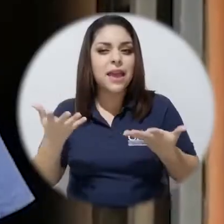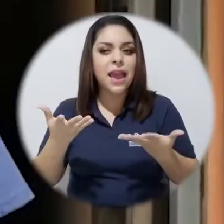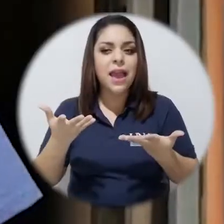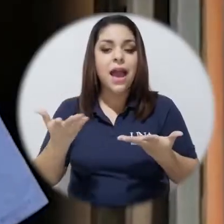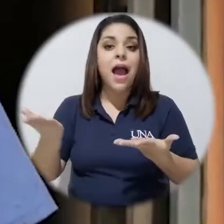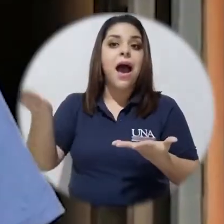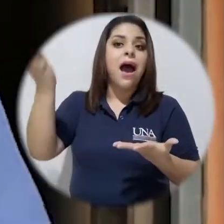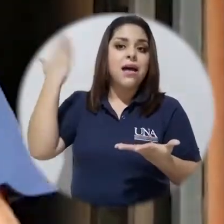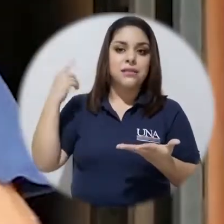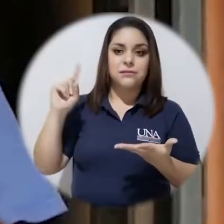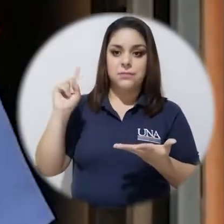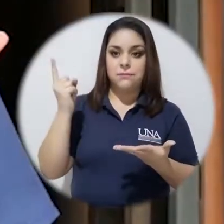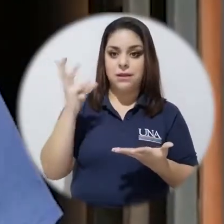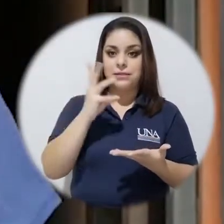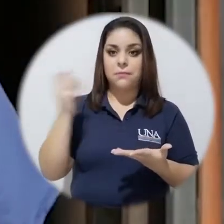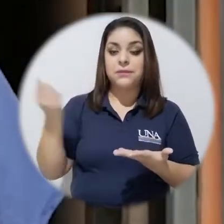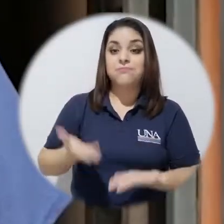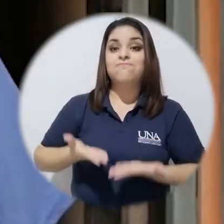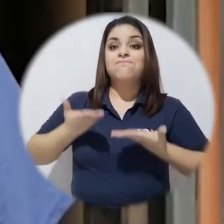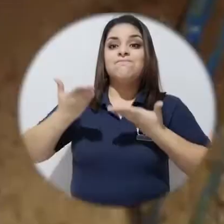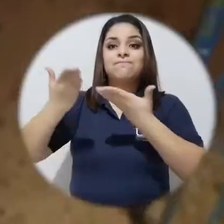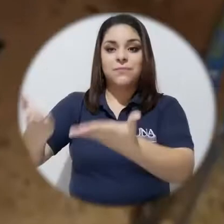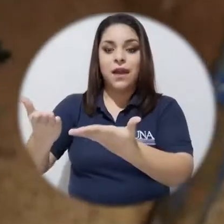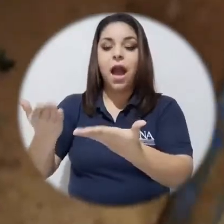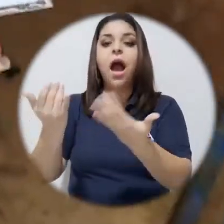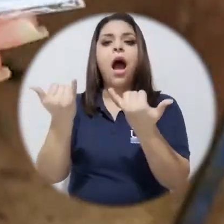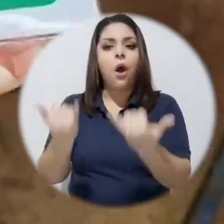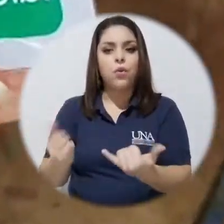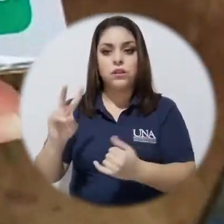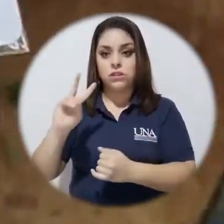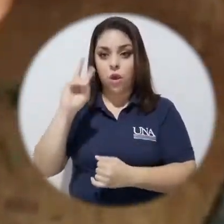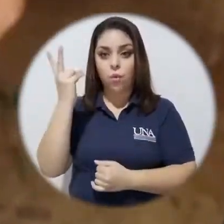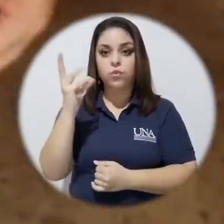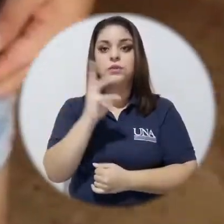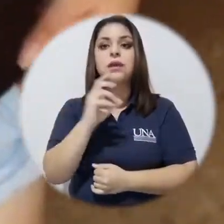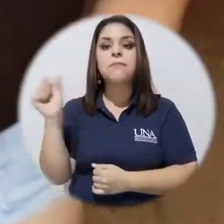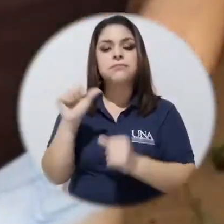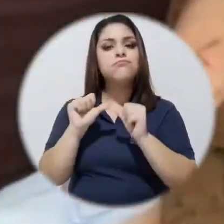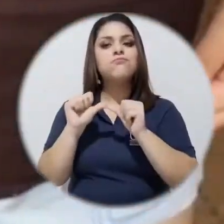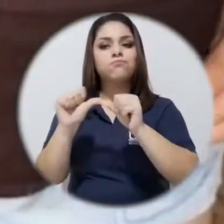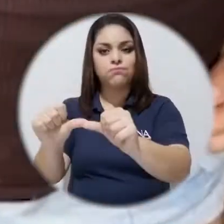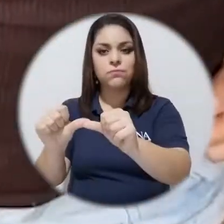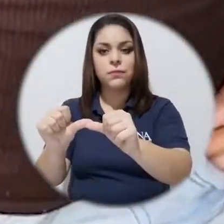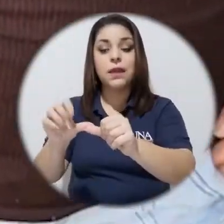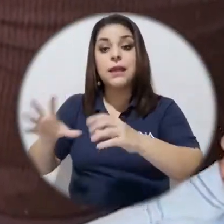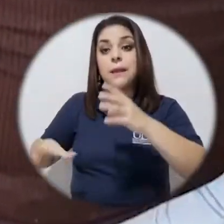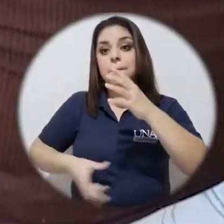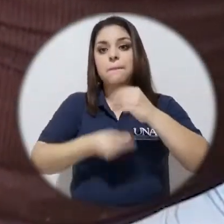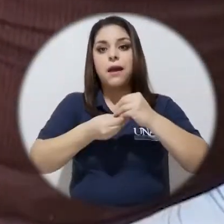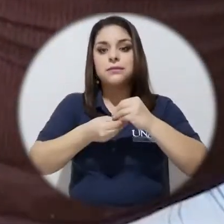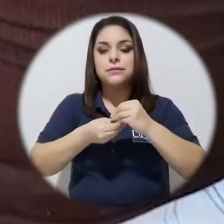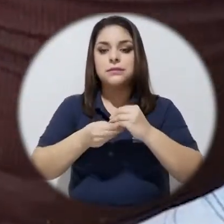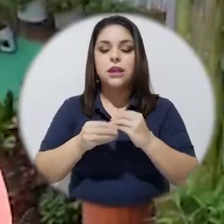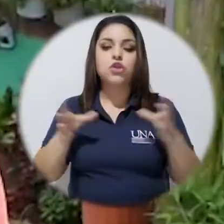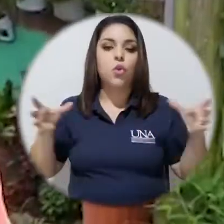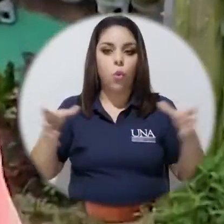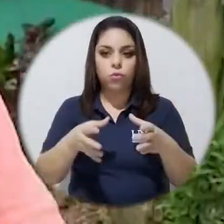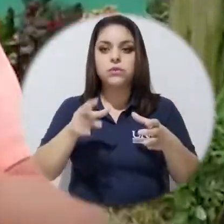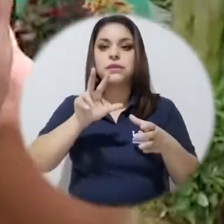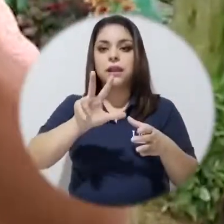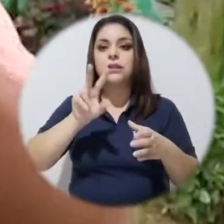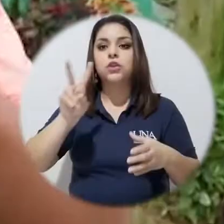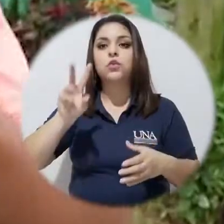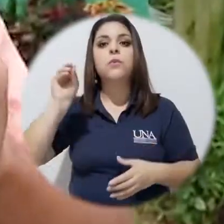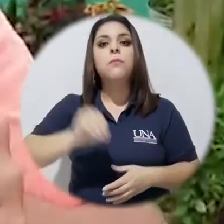en el primer ciclo y que fueron activadas para este segundo y una adición más que conforman el 32%